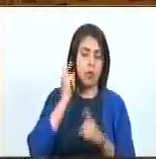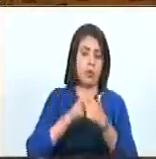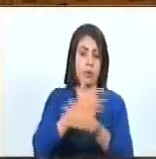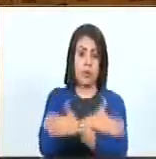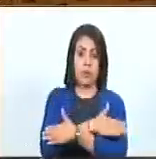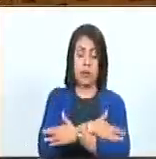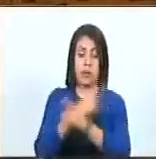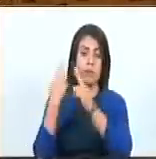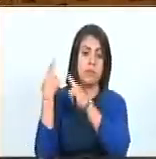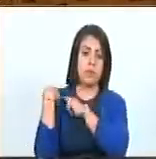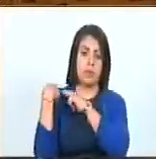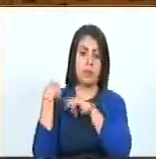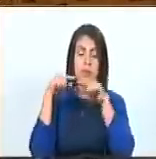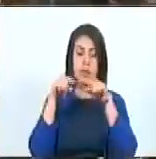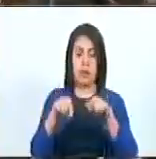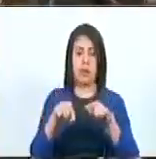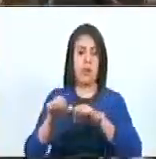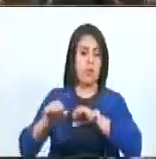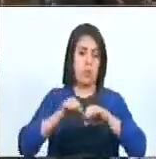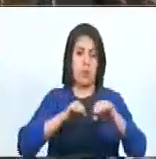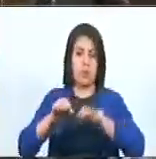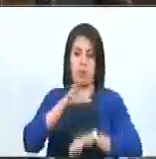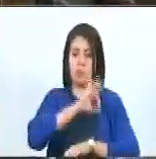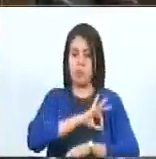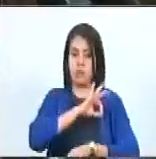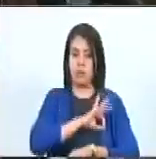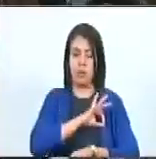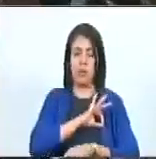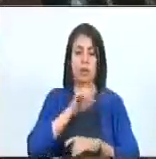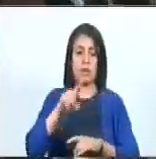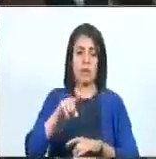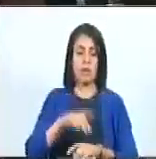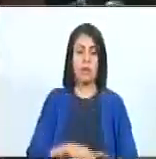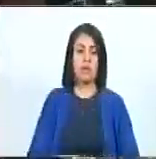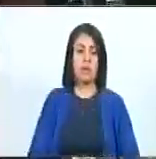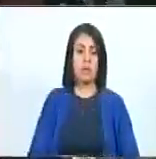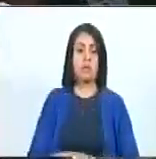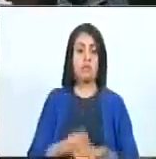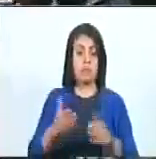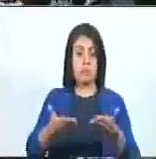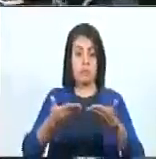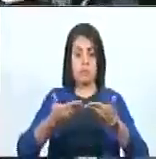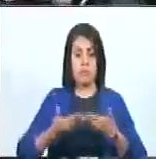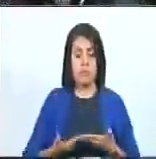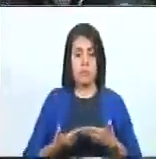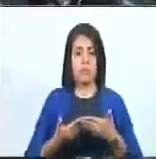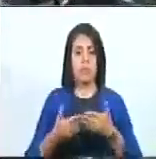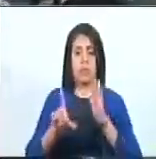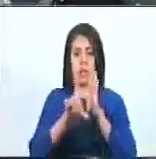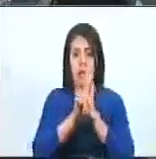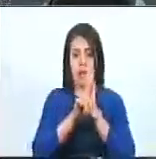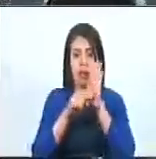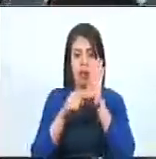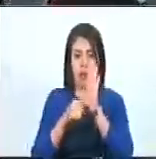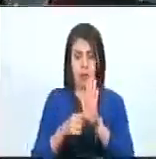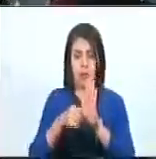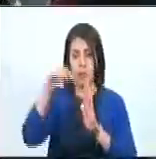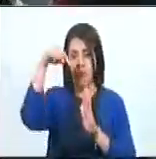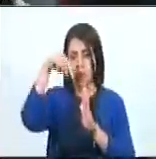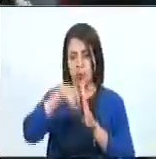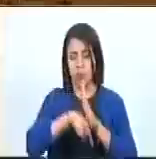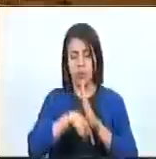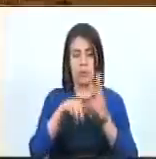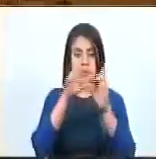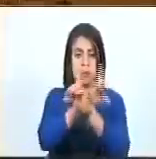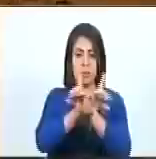felicitaciones representantes de los movimientos sociales que adquieren un instrumento para profundizar